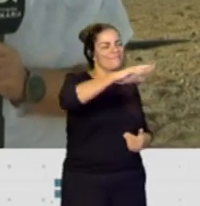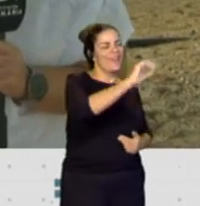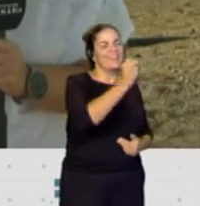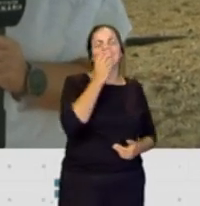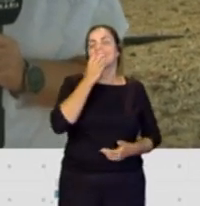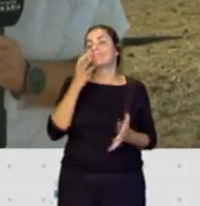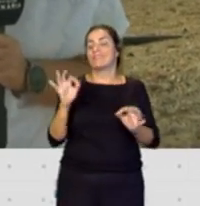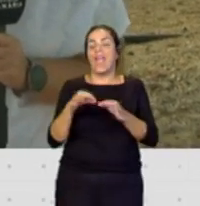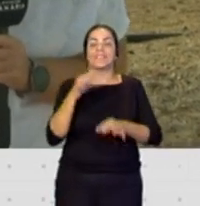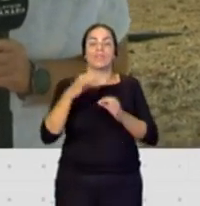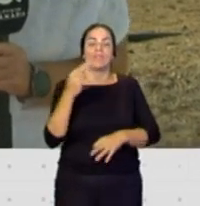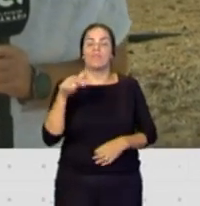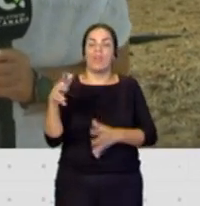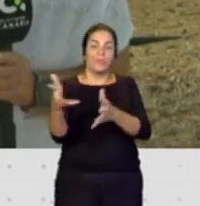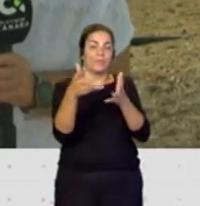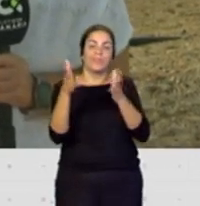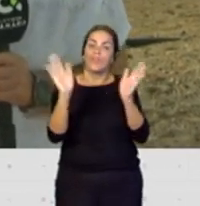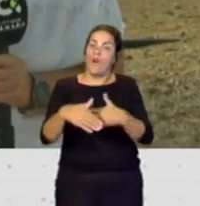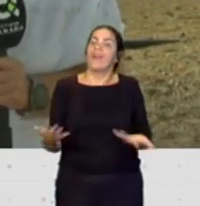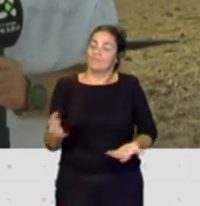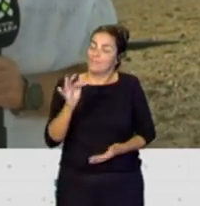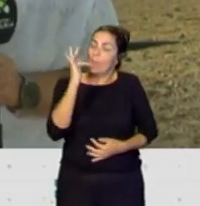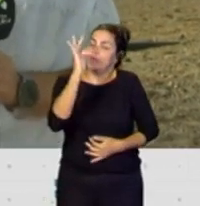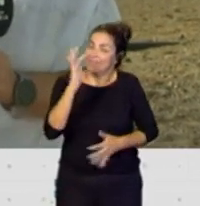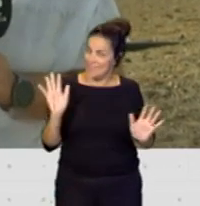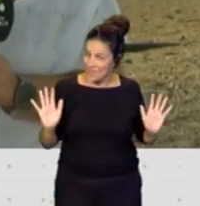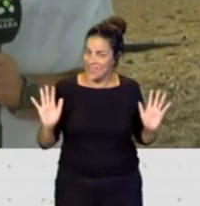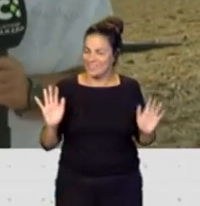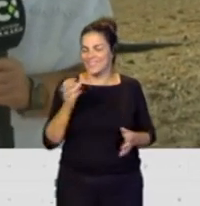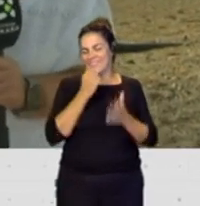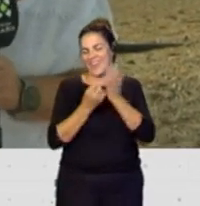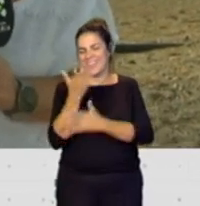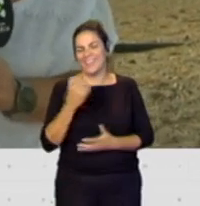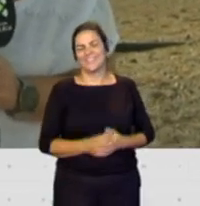Bueno, en septiembre no tenemos viento, eso es lo bueno, pero bueno. Buenos días. Buenos días.